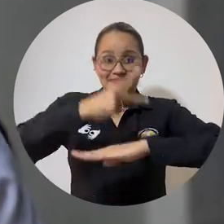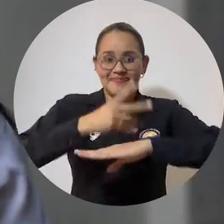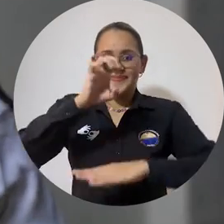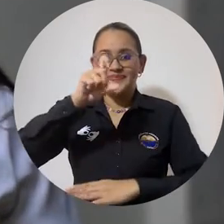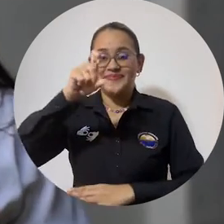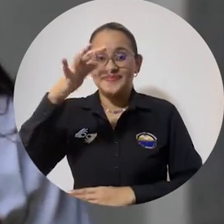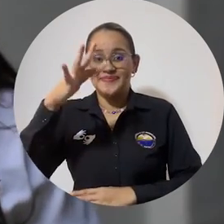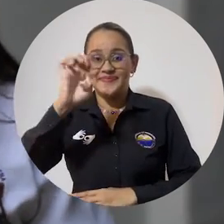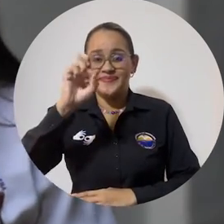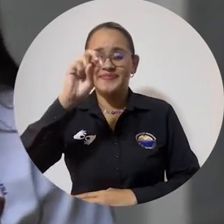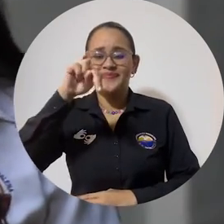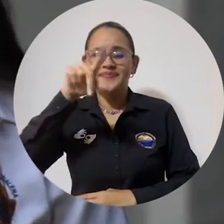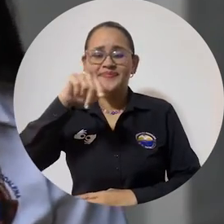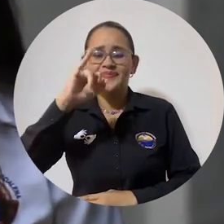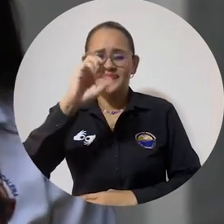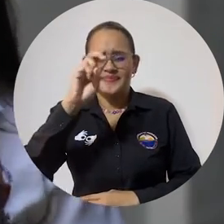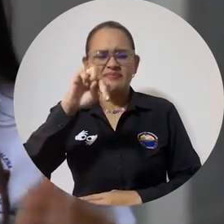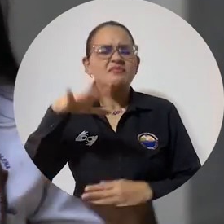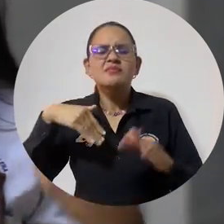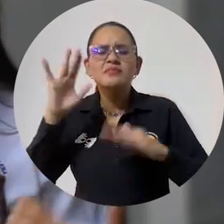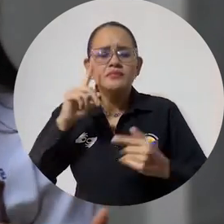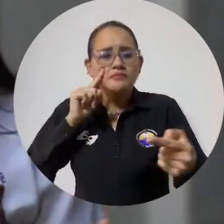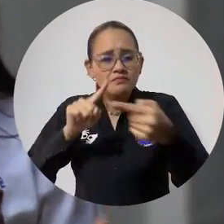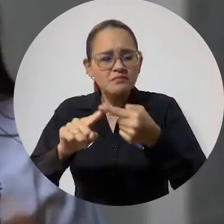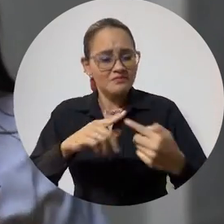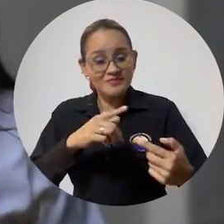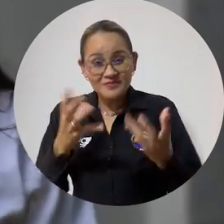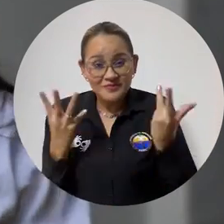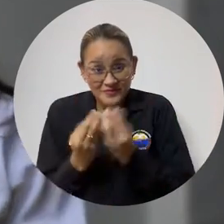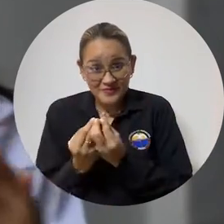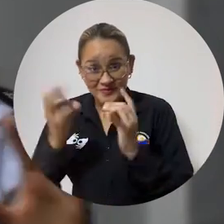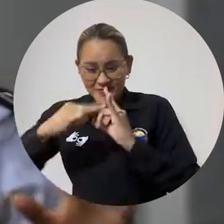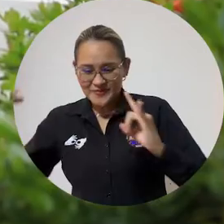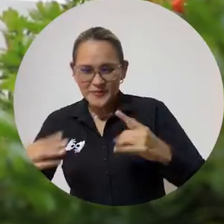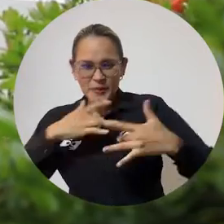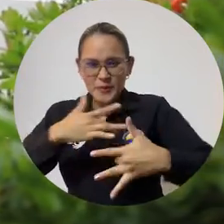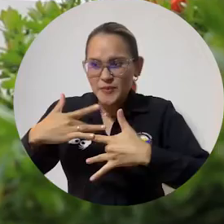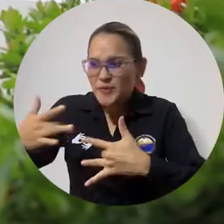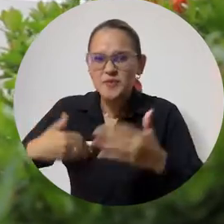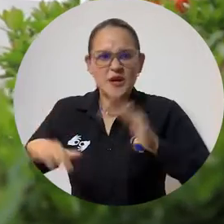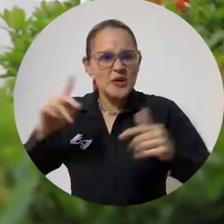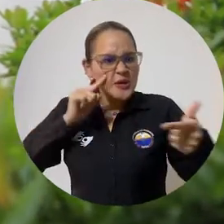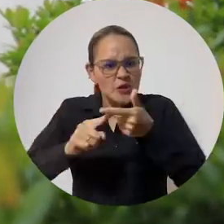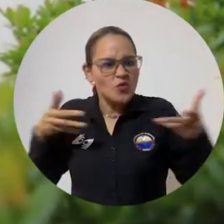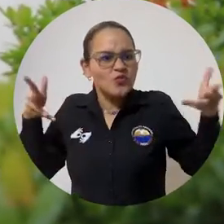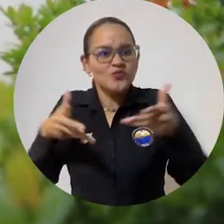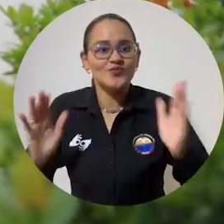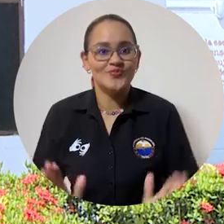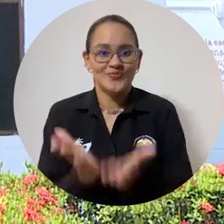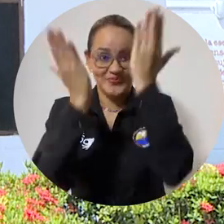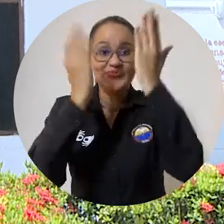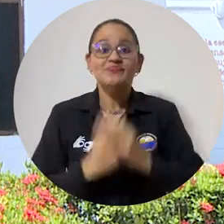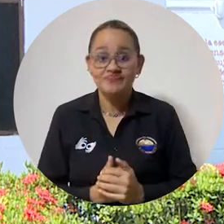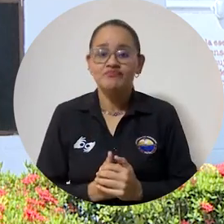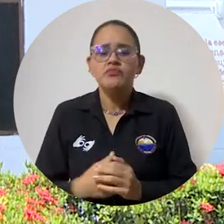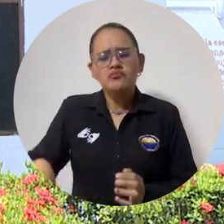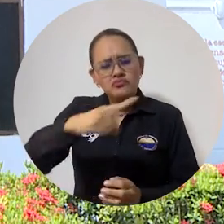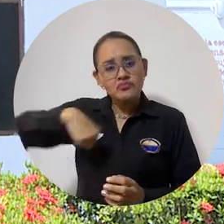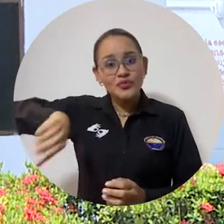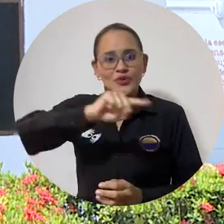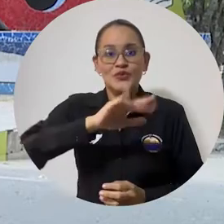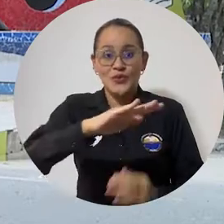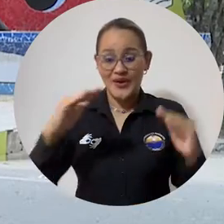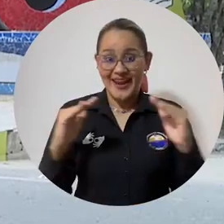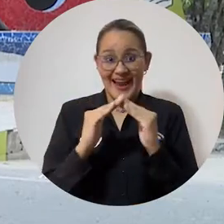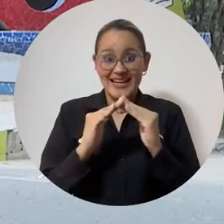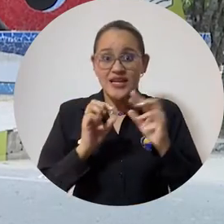Desde la Vicerrectoría de Extensión buscamos que el voluntariado se extienda en el territorio. En este sentido, vimos la necesidad que en la